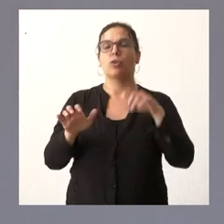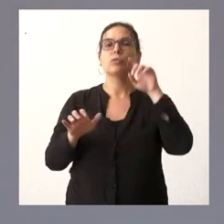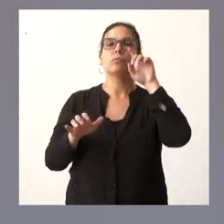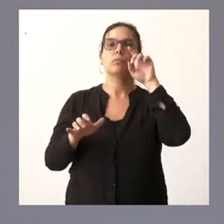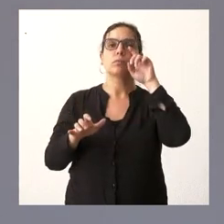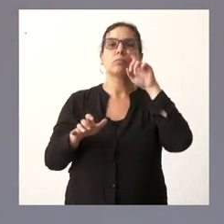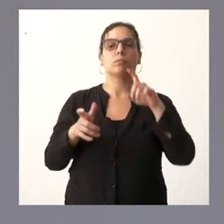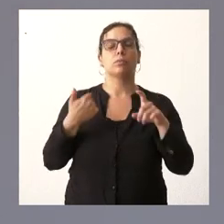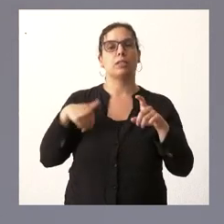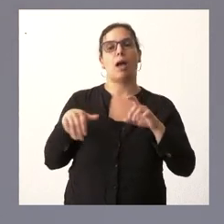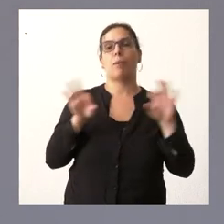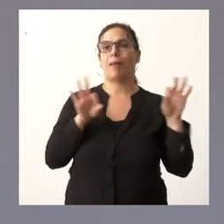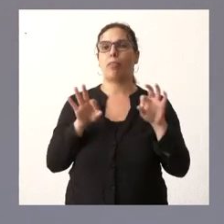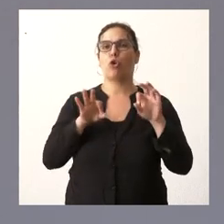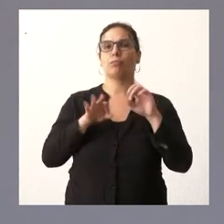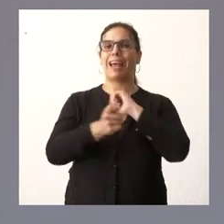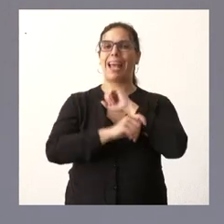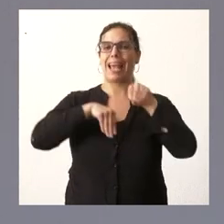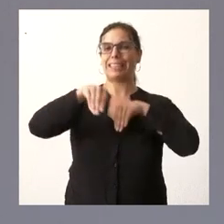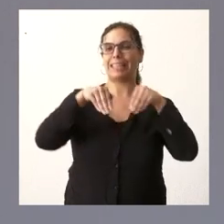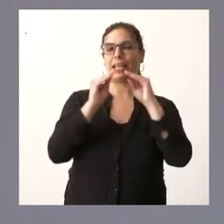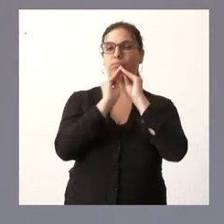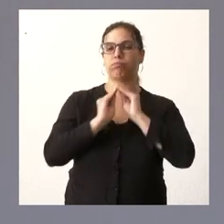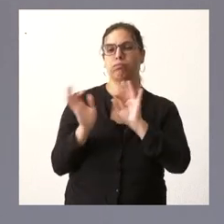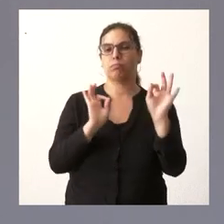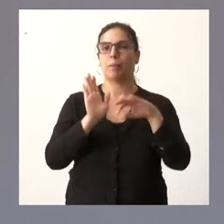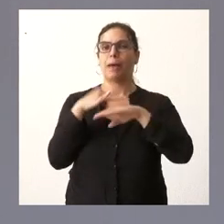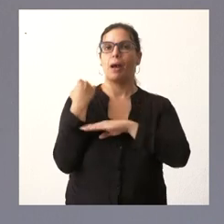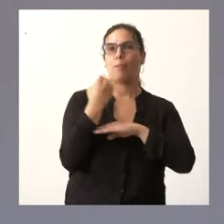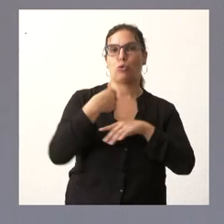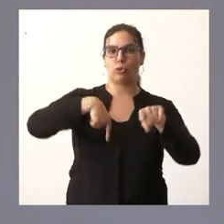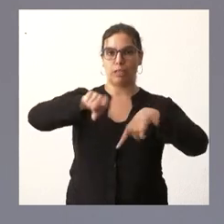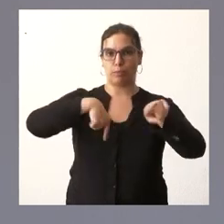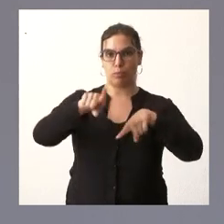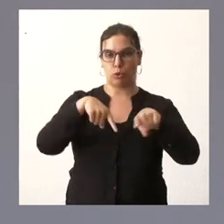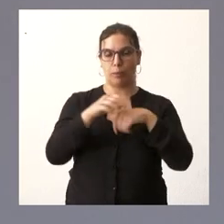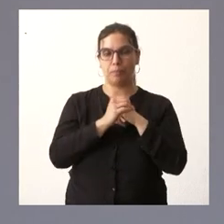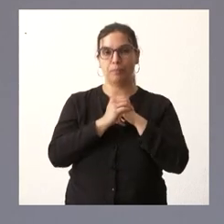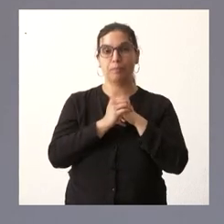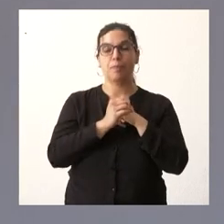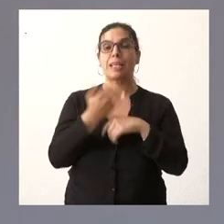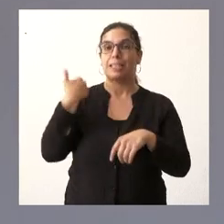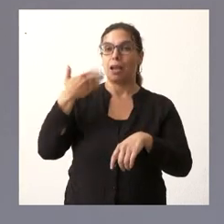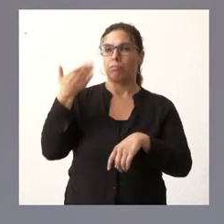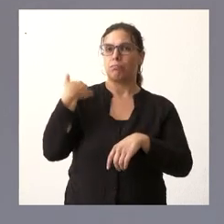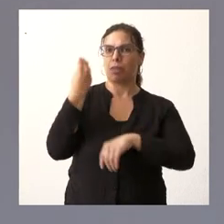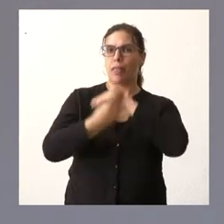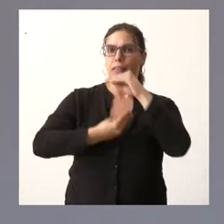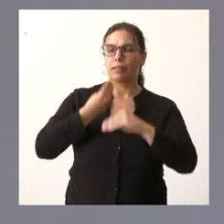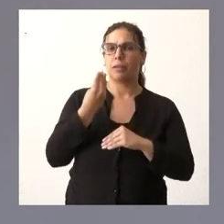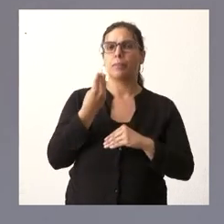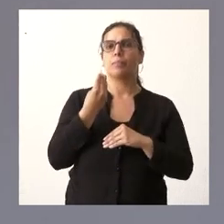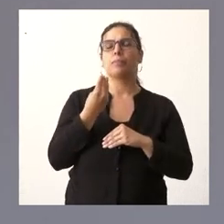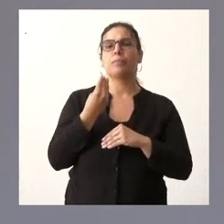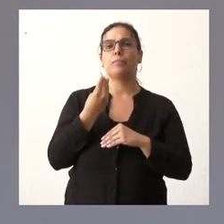estrategia en materia de apoyo al transporte lo hemos hecho ya en su momento con